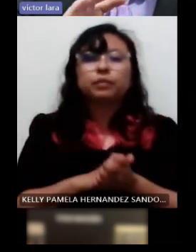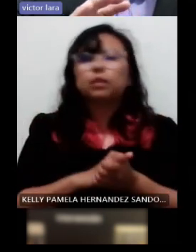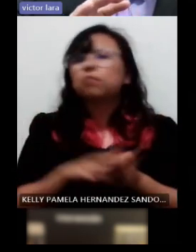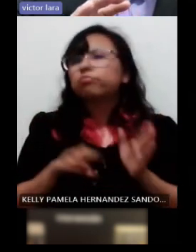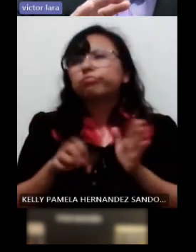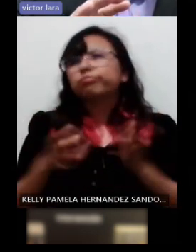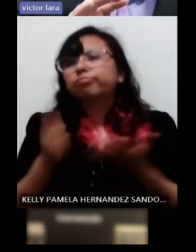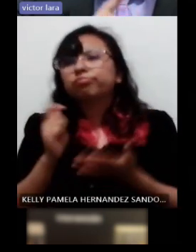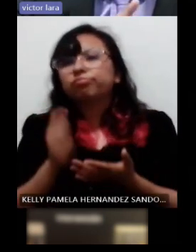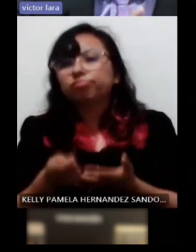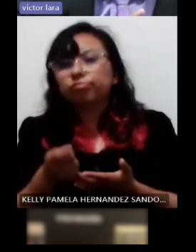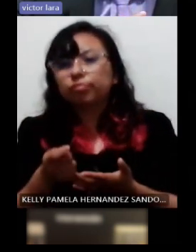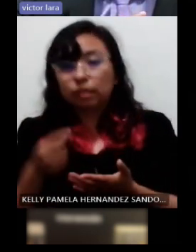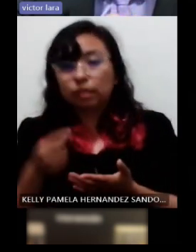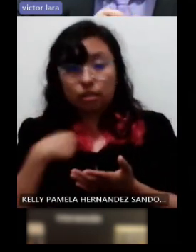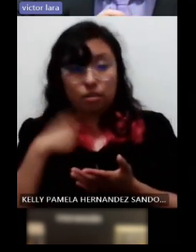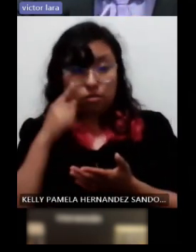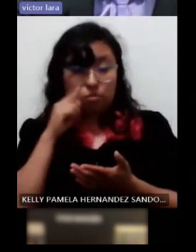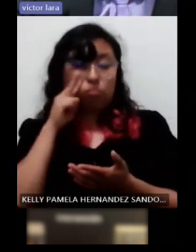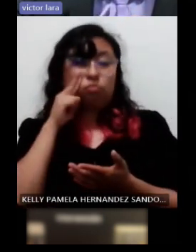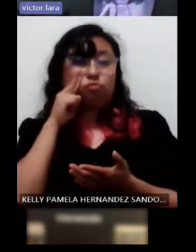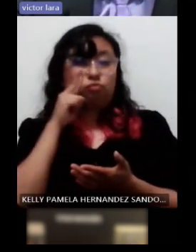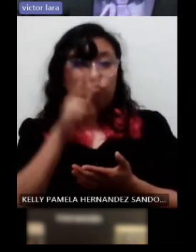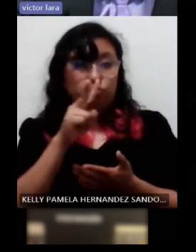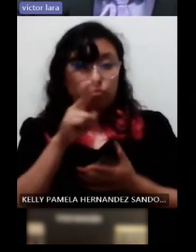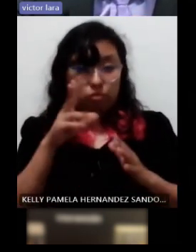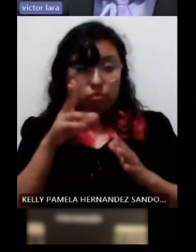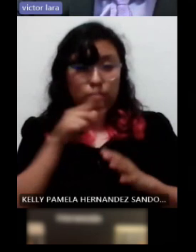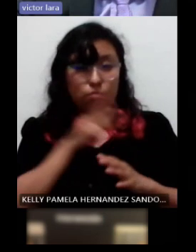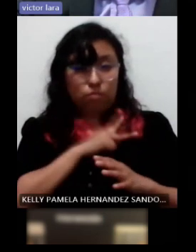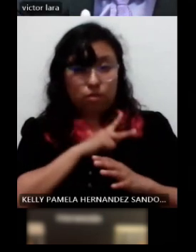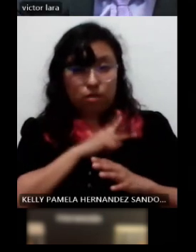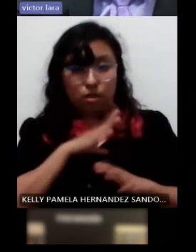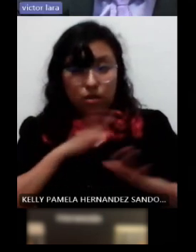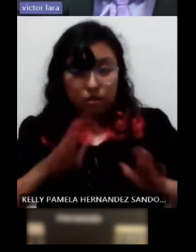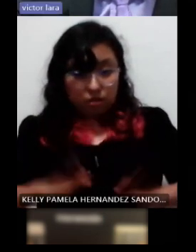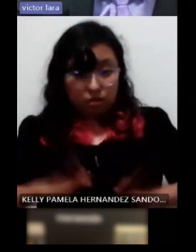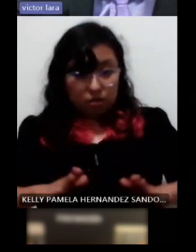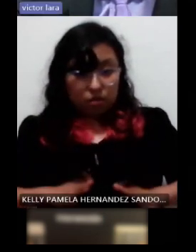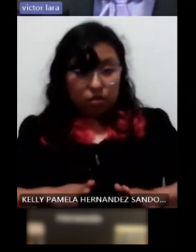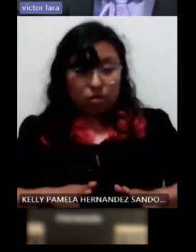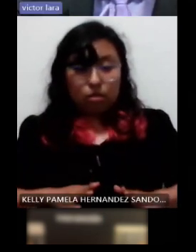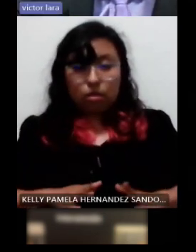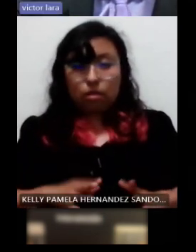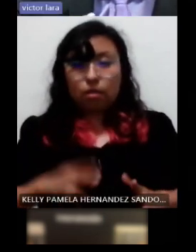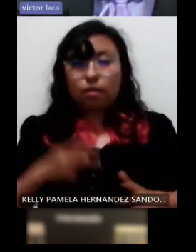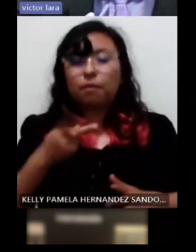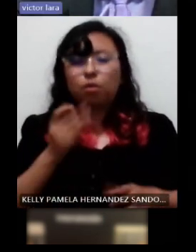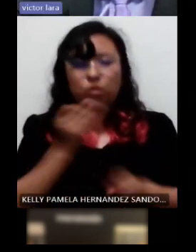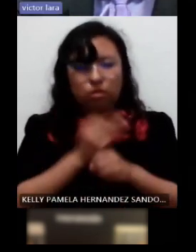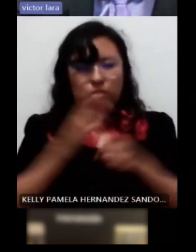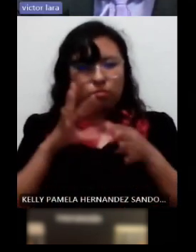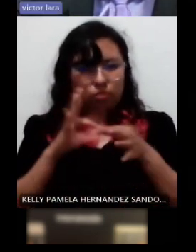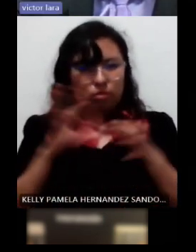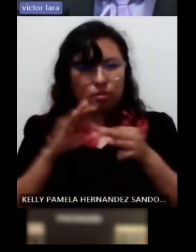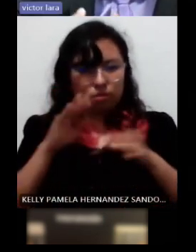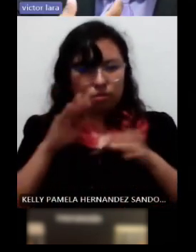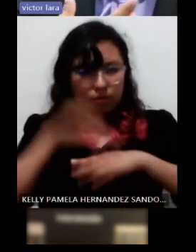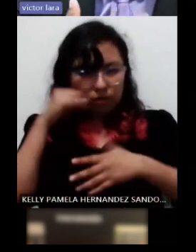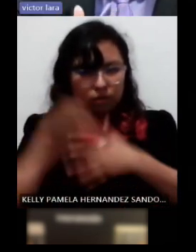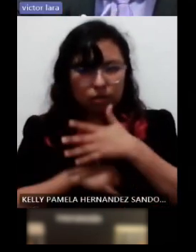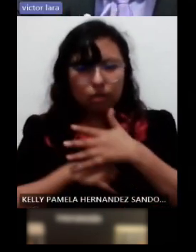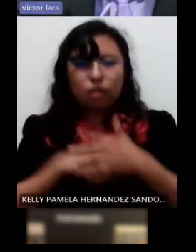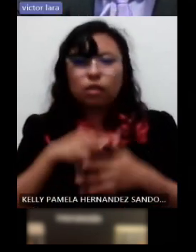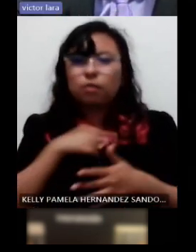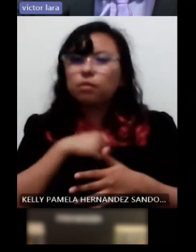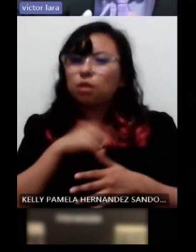condición visual no limita o no describe al paciente voy siendo más claro en esta intención podemos